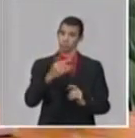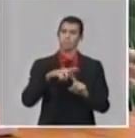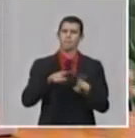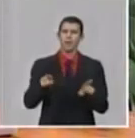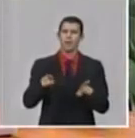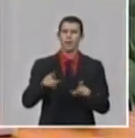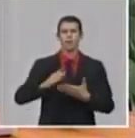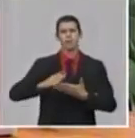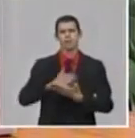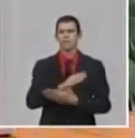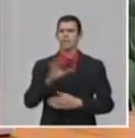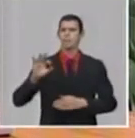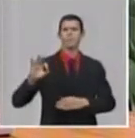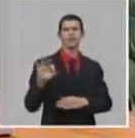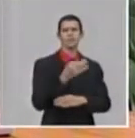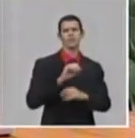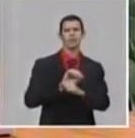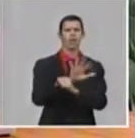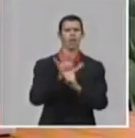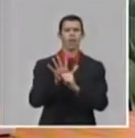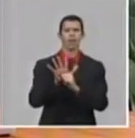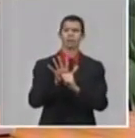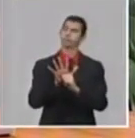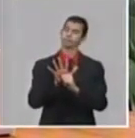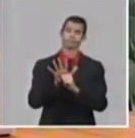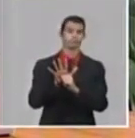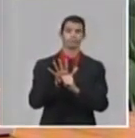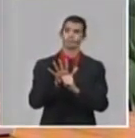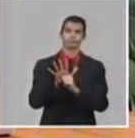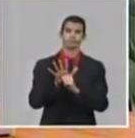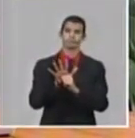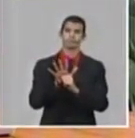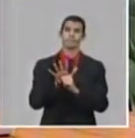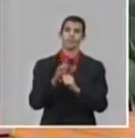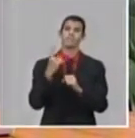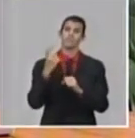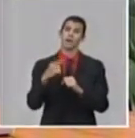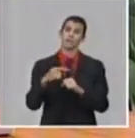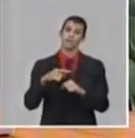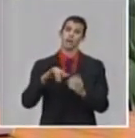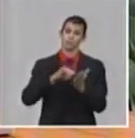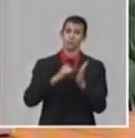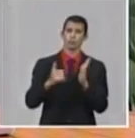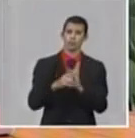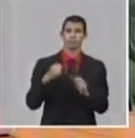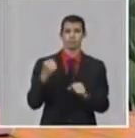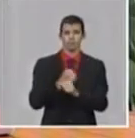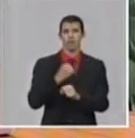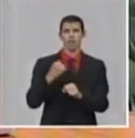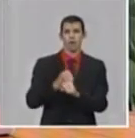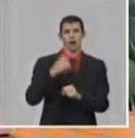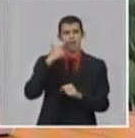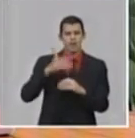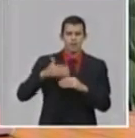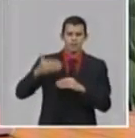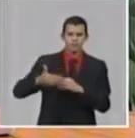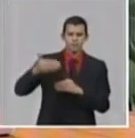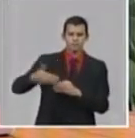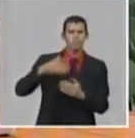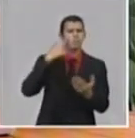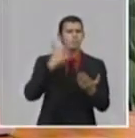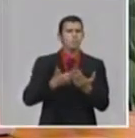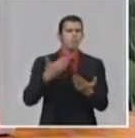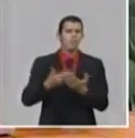que en la medida que avanza el proyecto, porque tenemos que garantizar que el tratamiento para los pacientes es seguro.